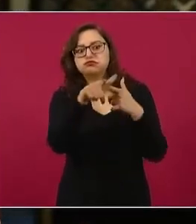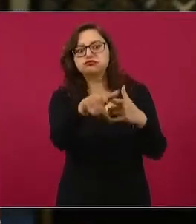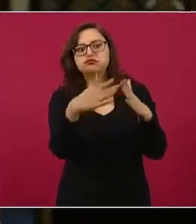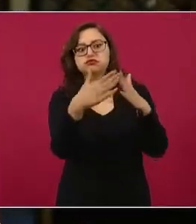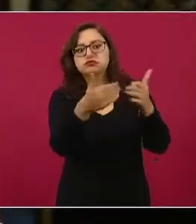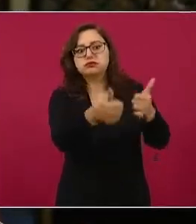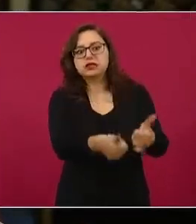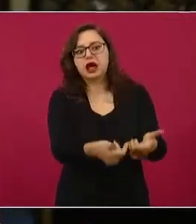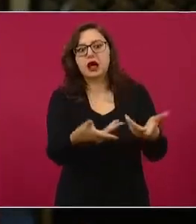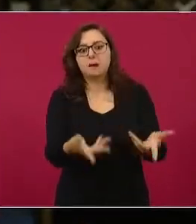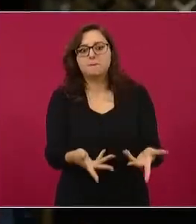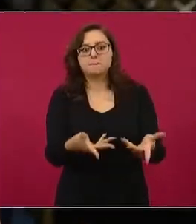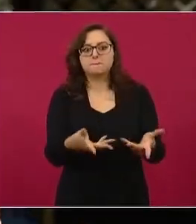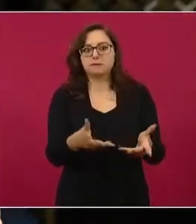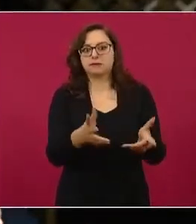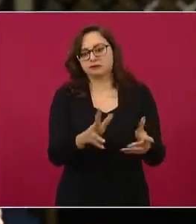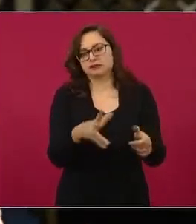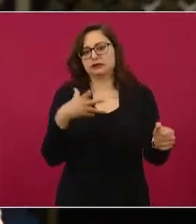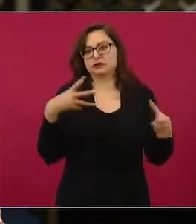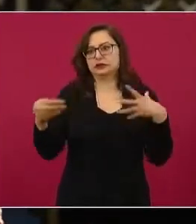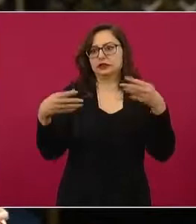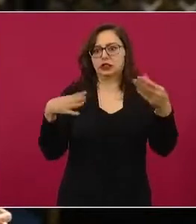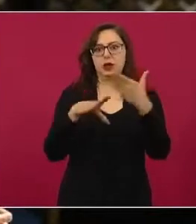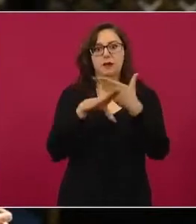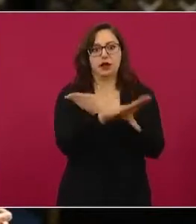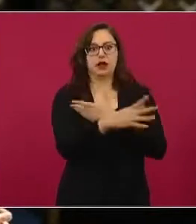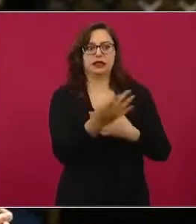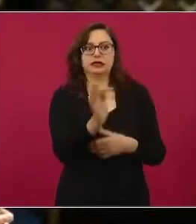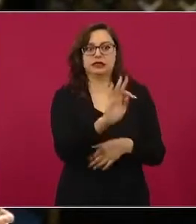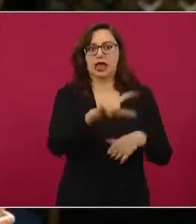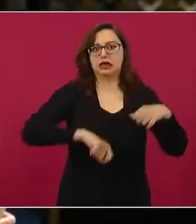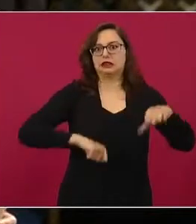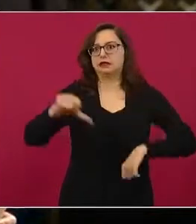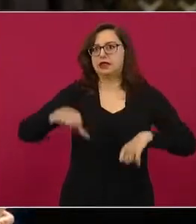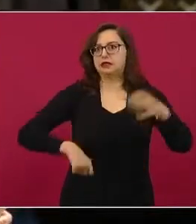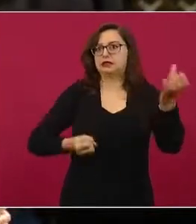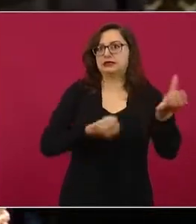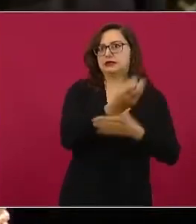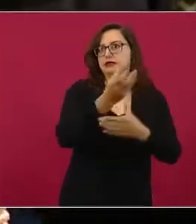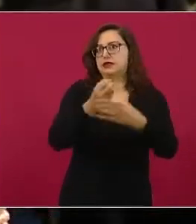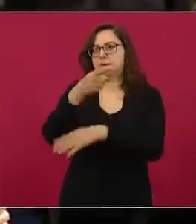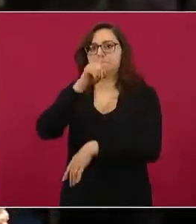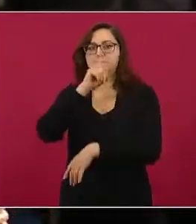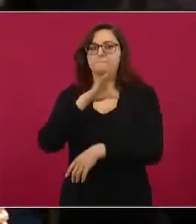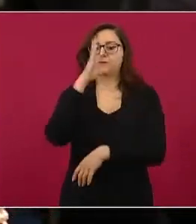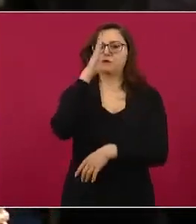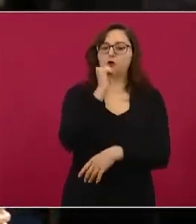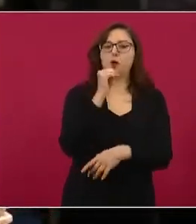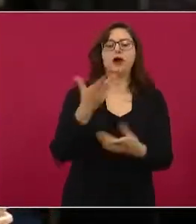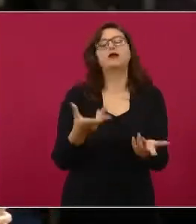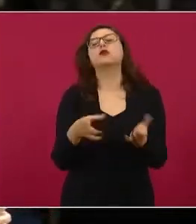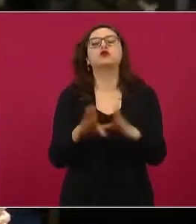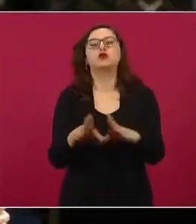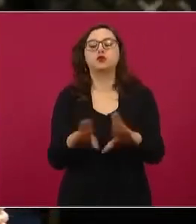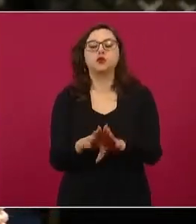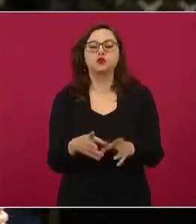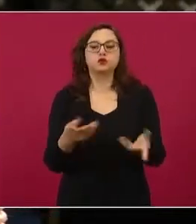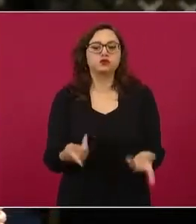está aislado, se evitaría sus actividades al exterior. Entonces, esa sería la pregunta por la